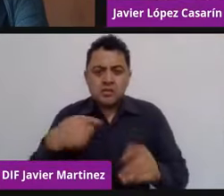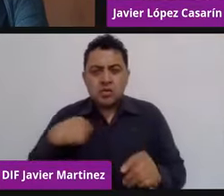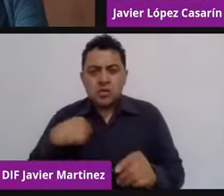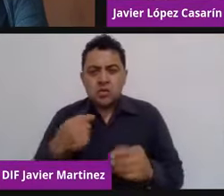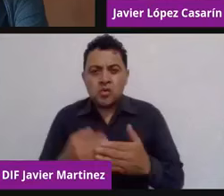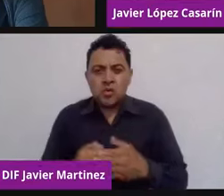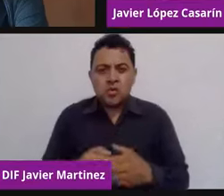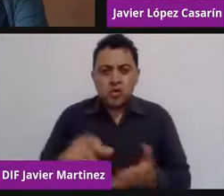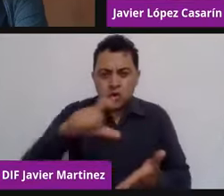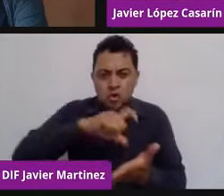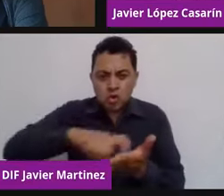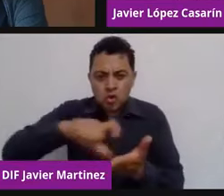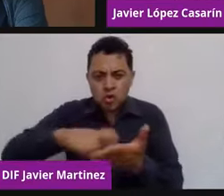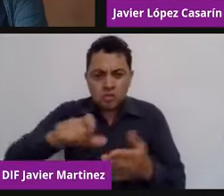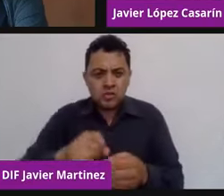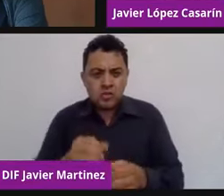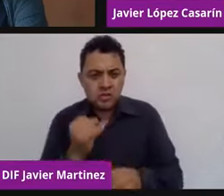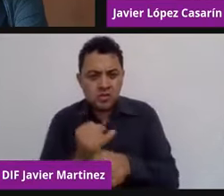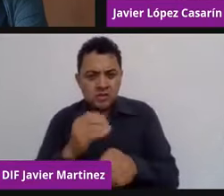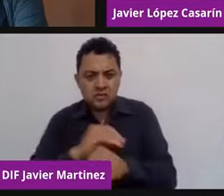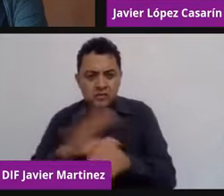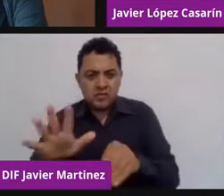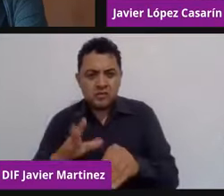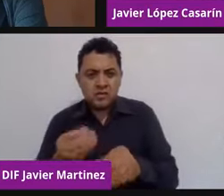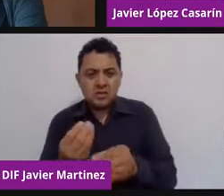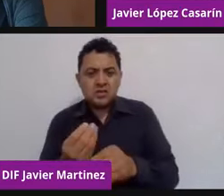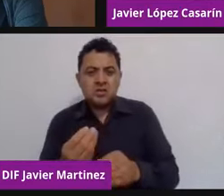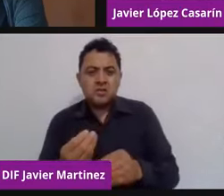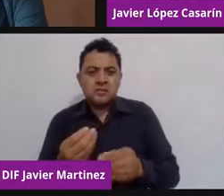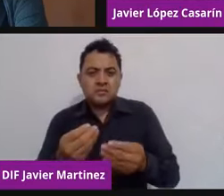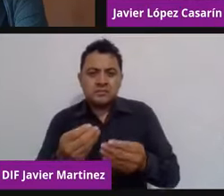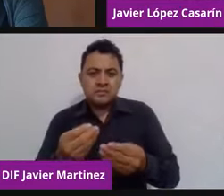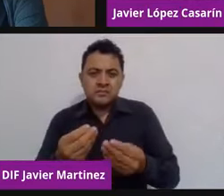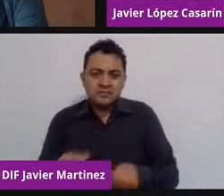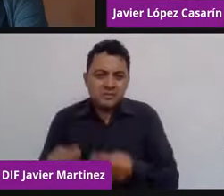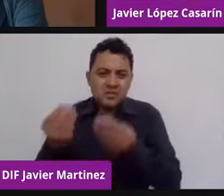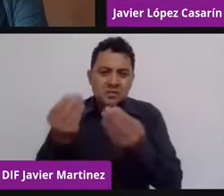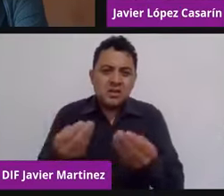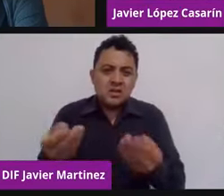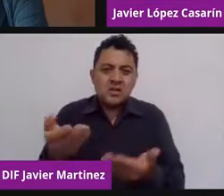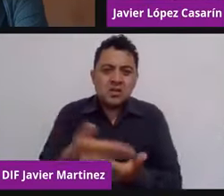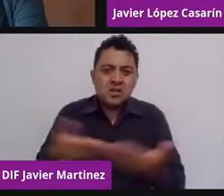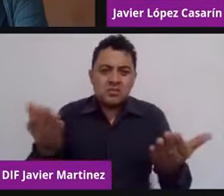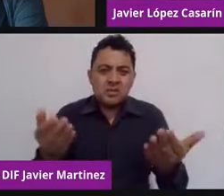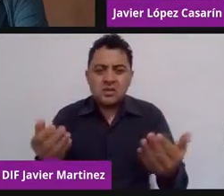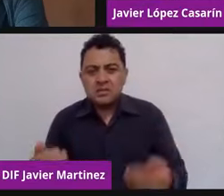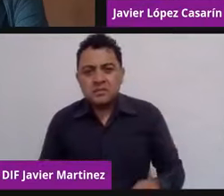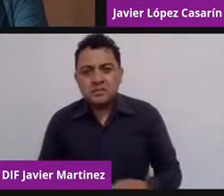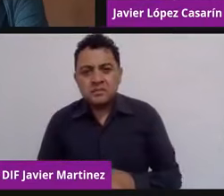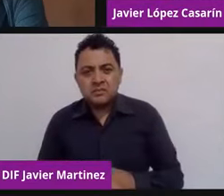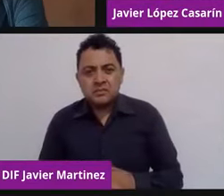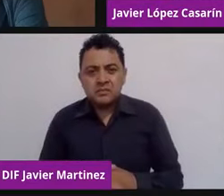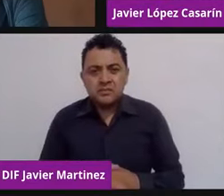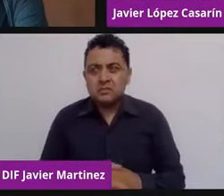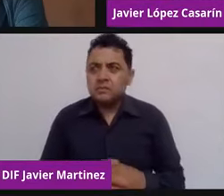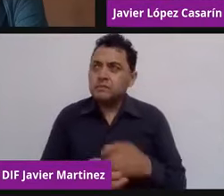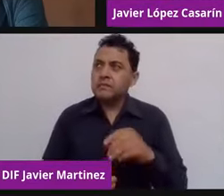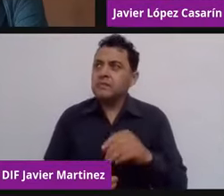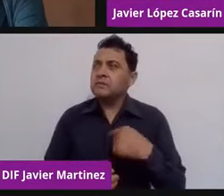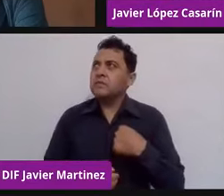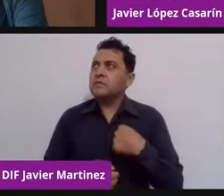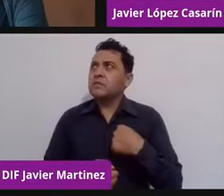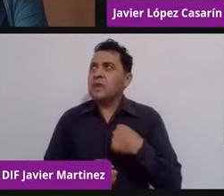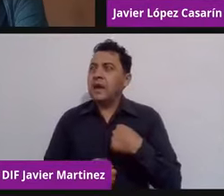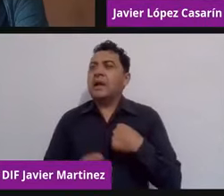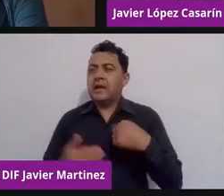Hasta que nos hacen reflexionar sobre estas características, es donde yo me identifico y digo, caray! Sí, pues sí, yo soy uno